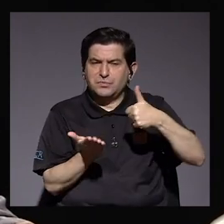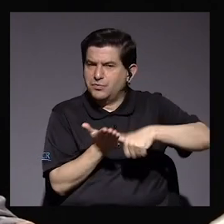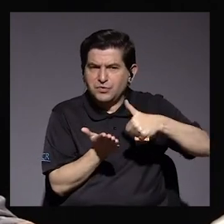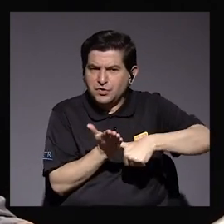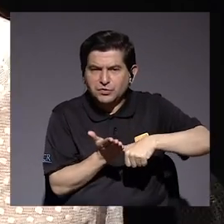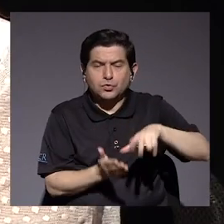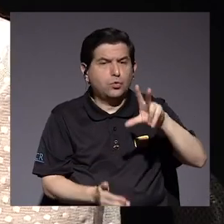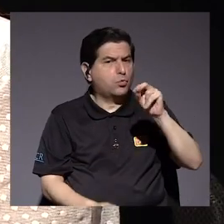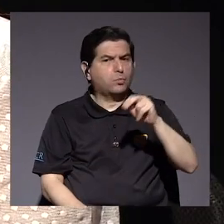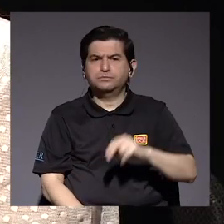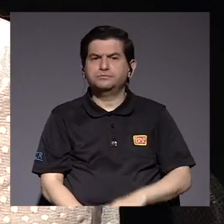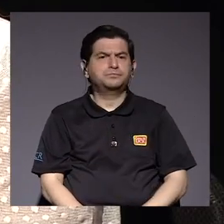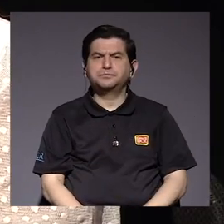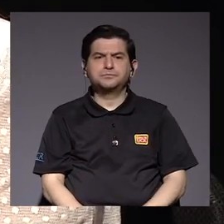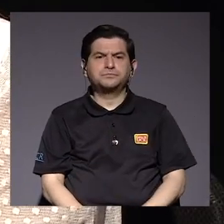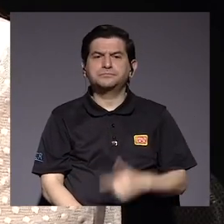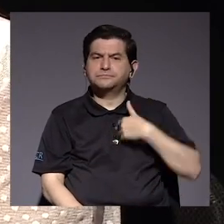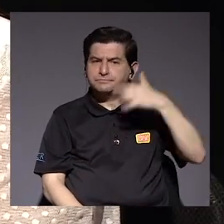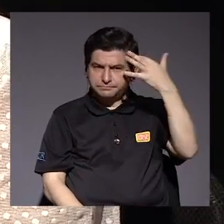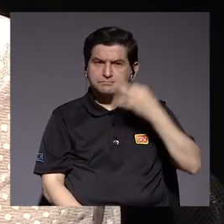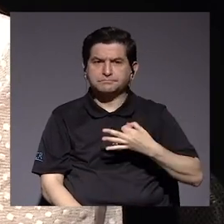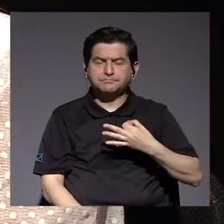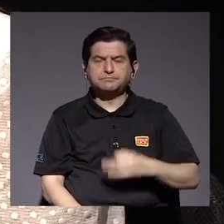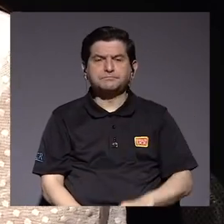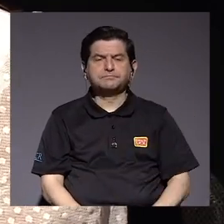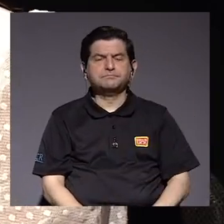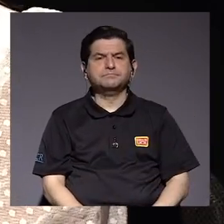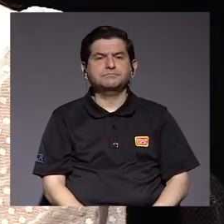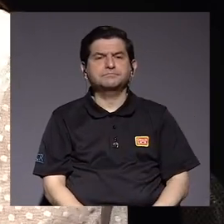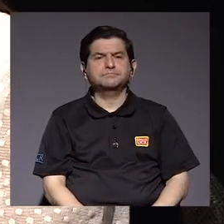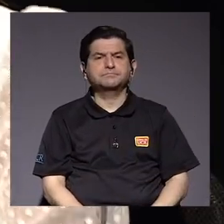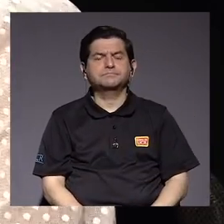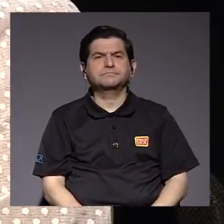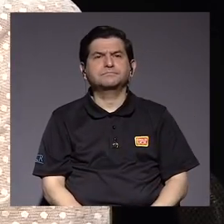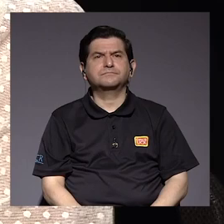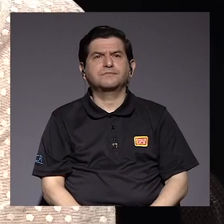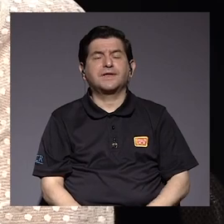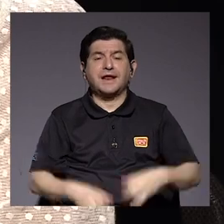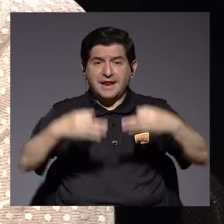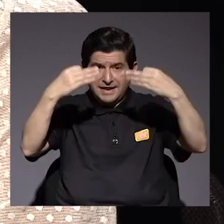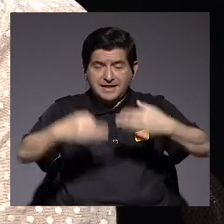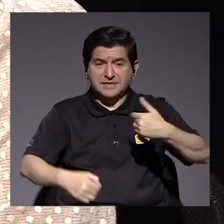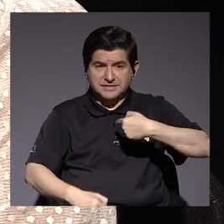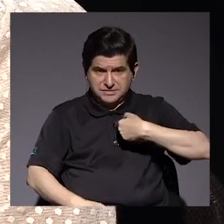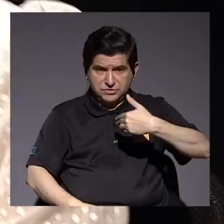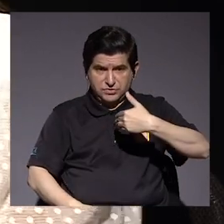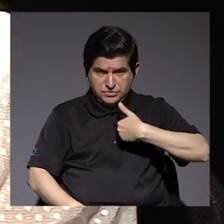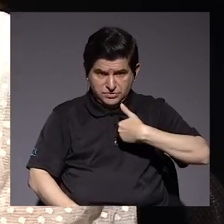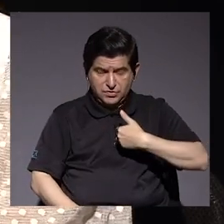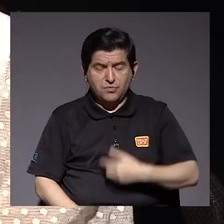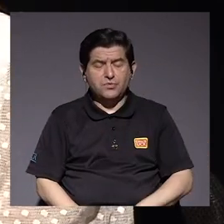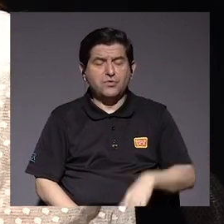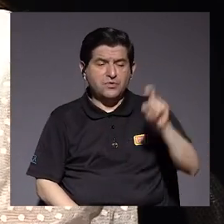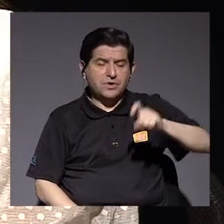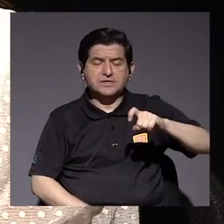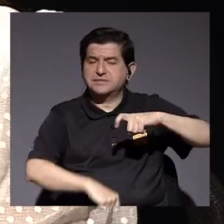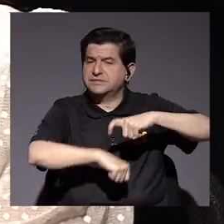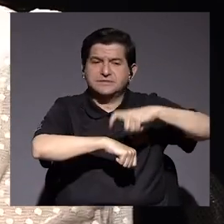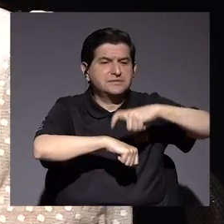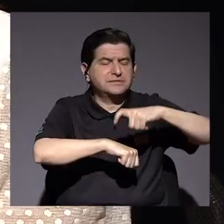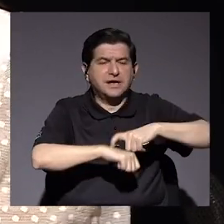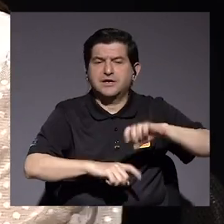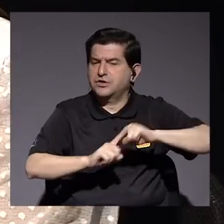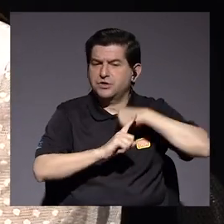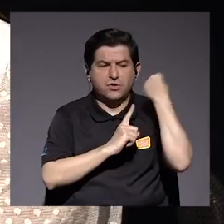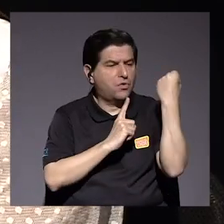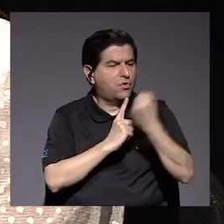No, no, no, no. Yo creo que las decisiones que uno toma, las toma en el momento que tiene que tomarlas y bajo las